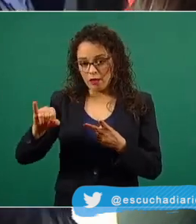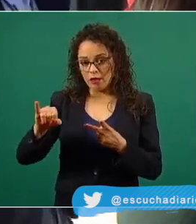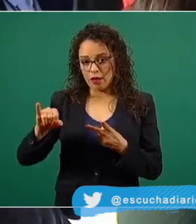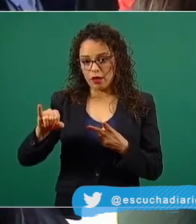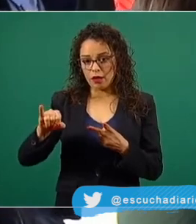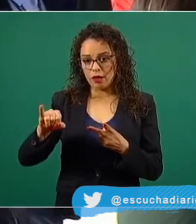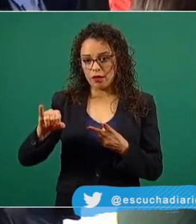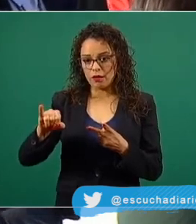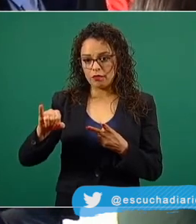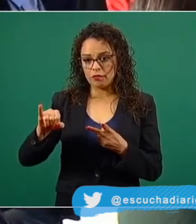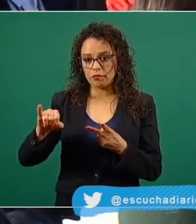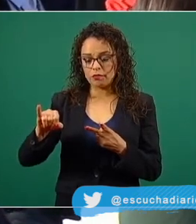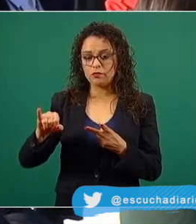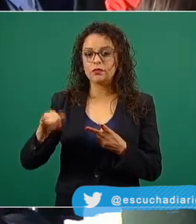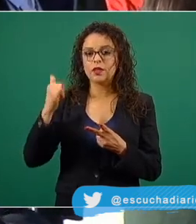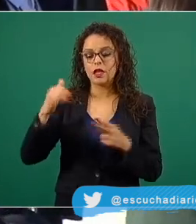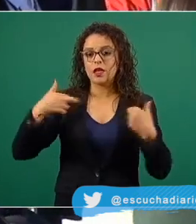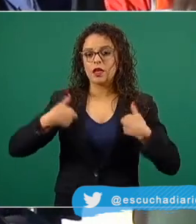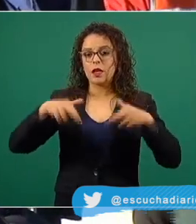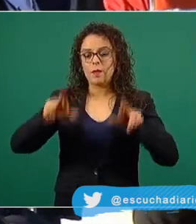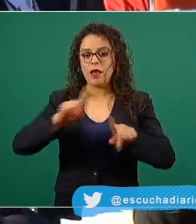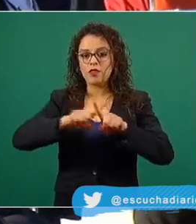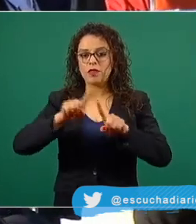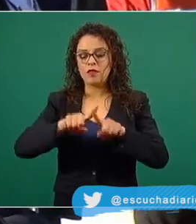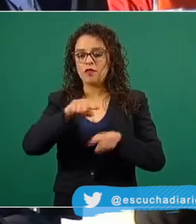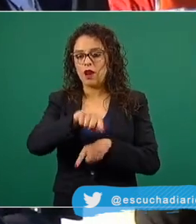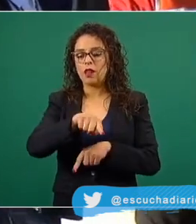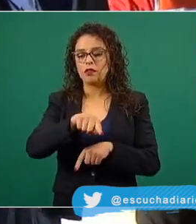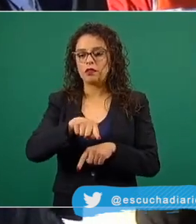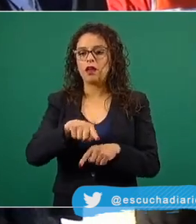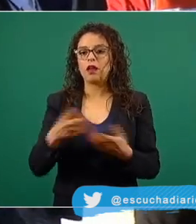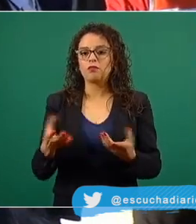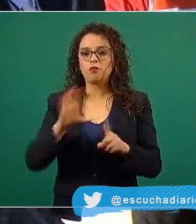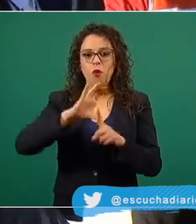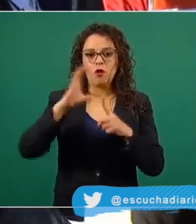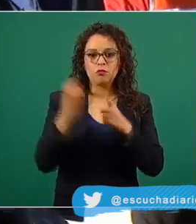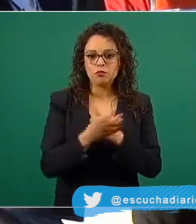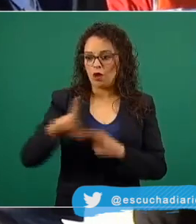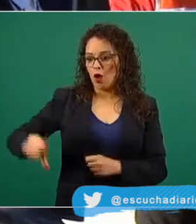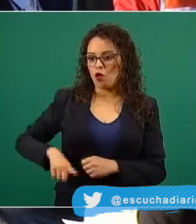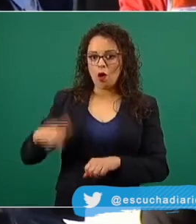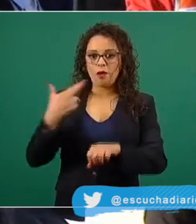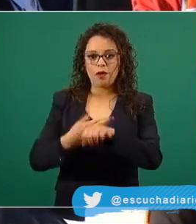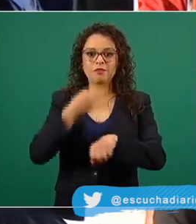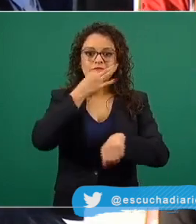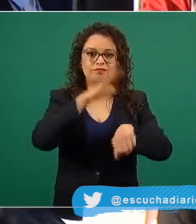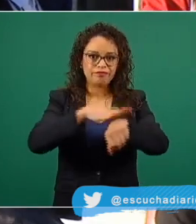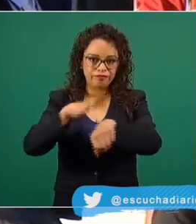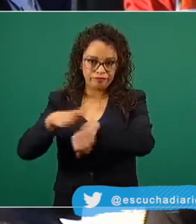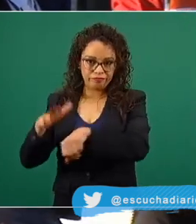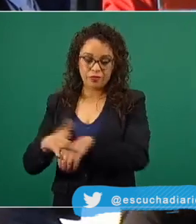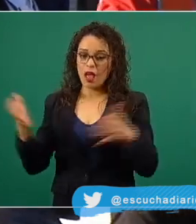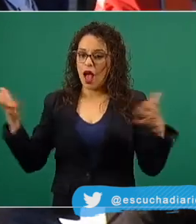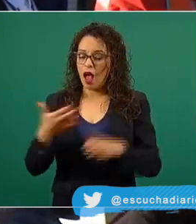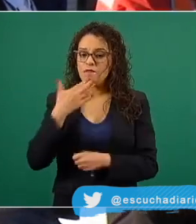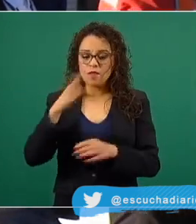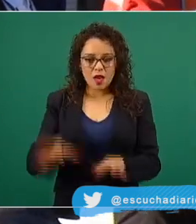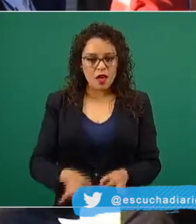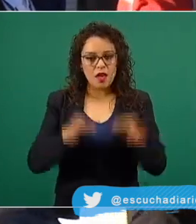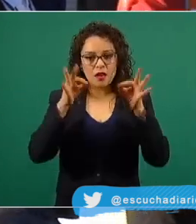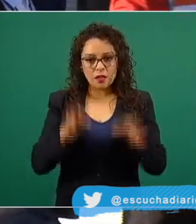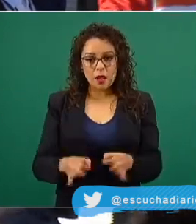y los representantes de los subcomités que el gobernador ha nombrado. Se han llevado cabalmente, se han vacunado los que